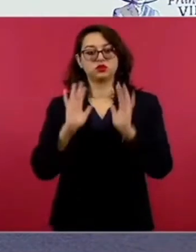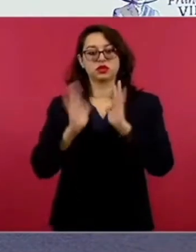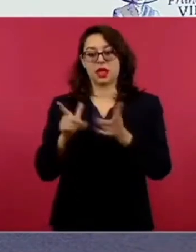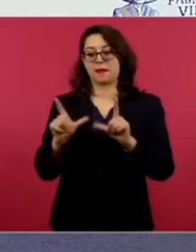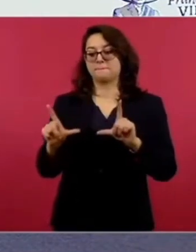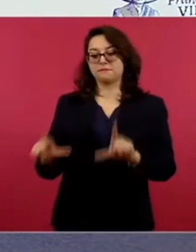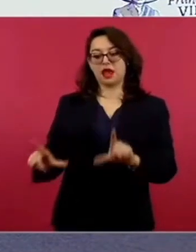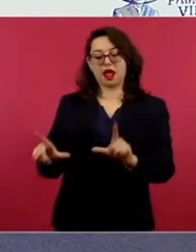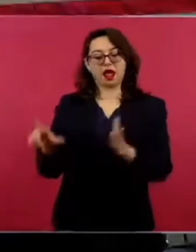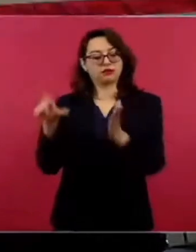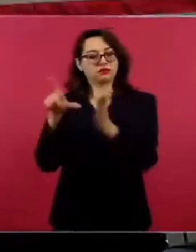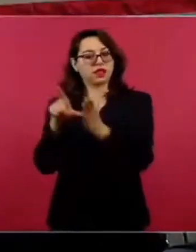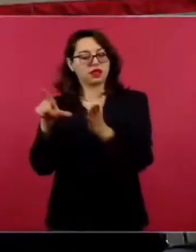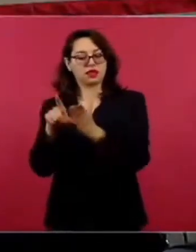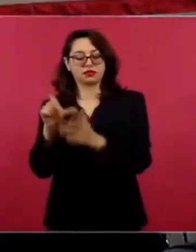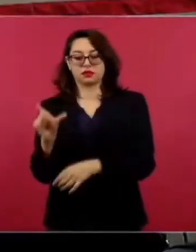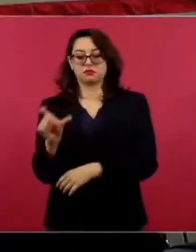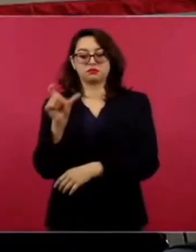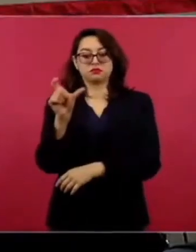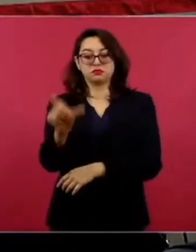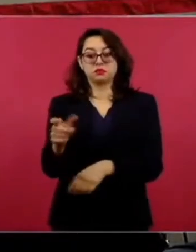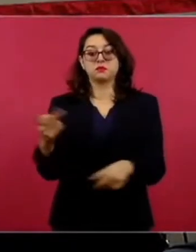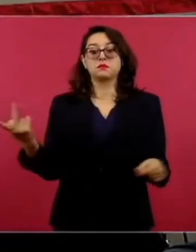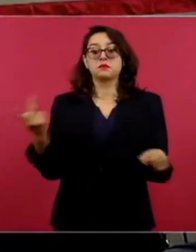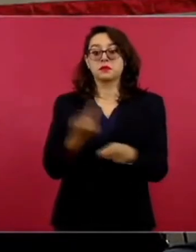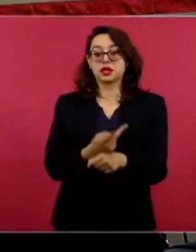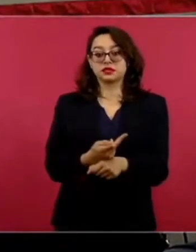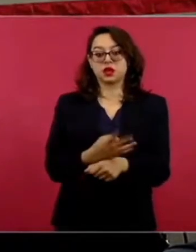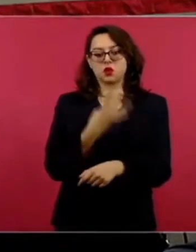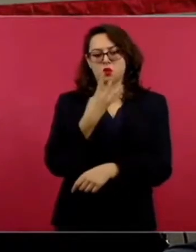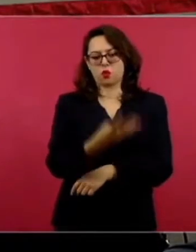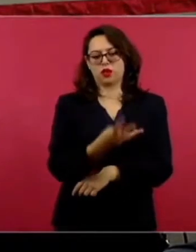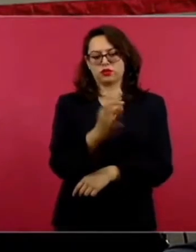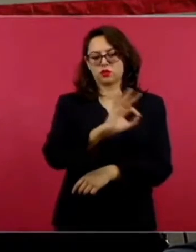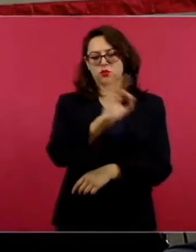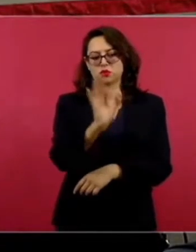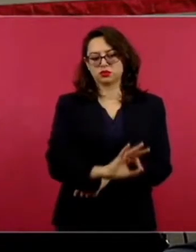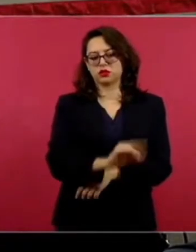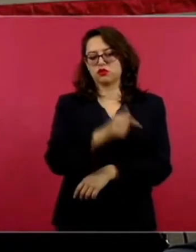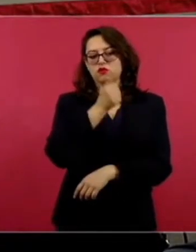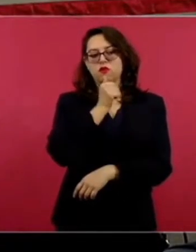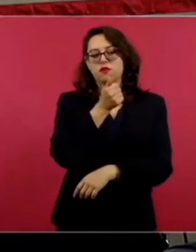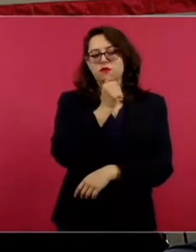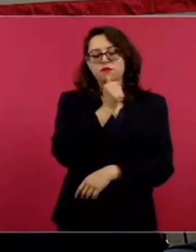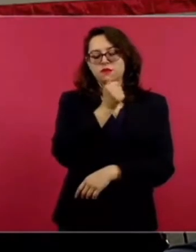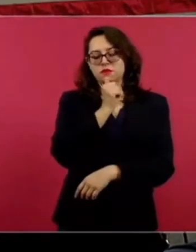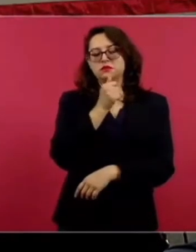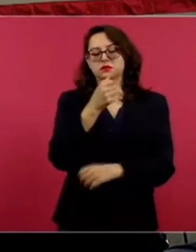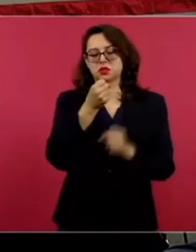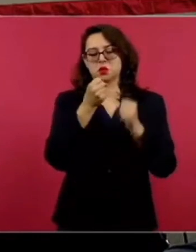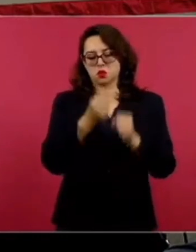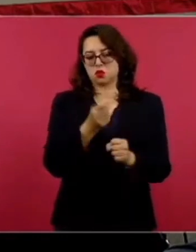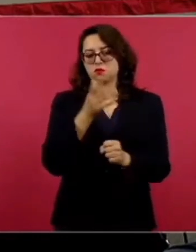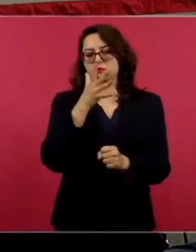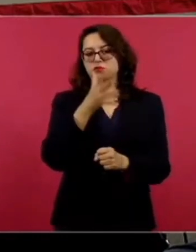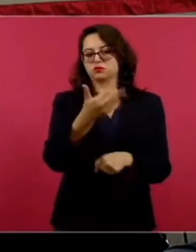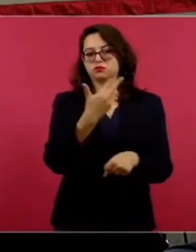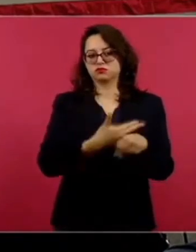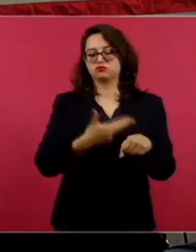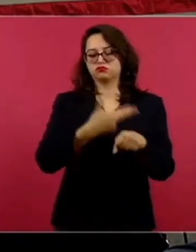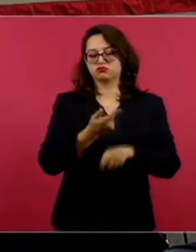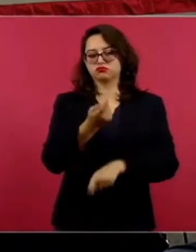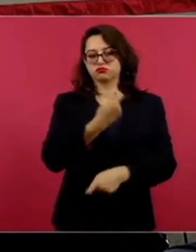que pagar aparte y las personas no llevan ese recurso pero estamos seguros que lo van a regularizar el trámite el